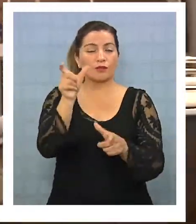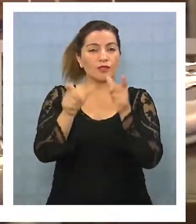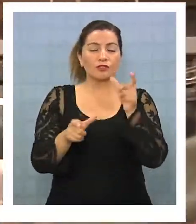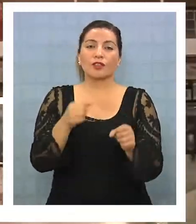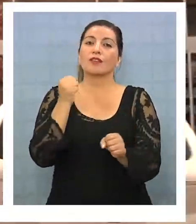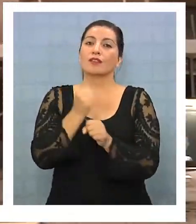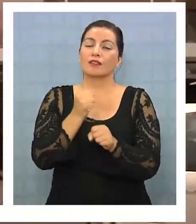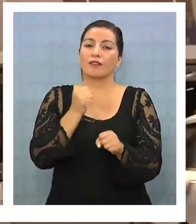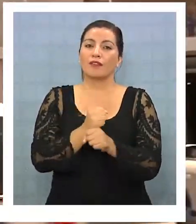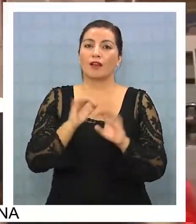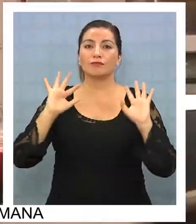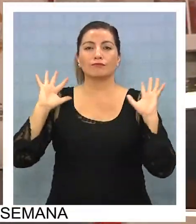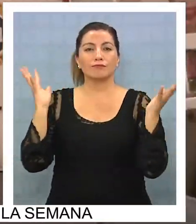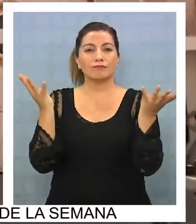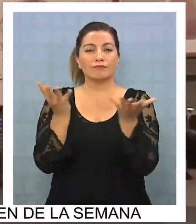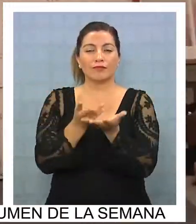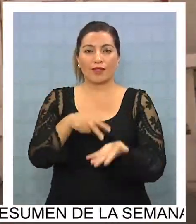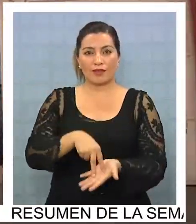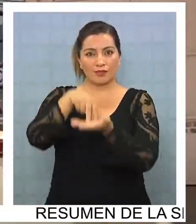torno a la zona franca.